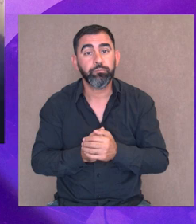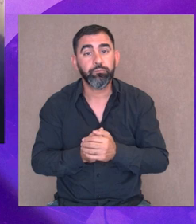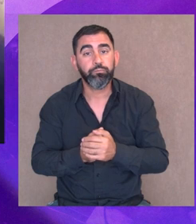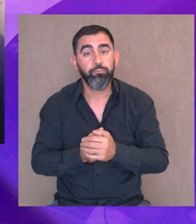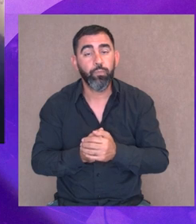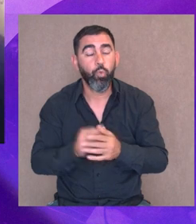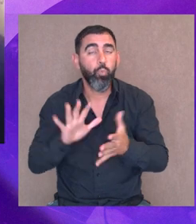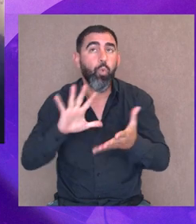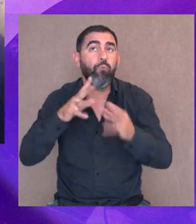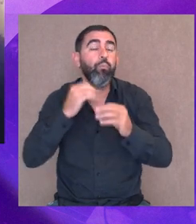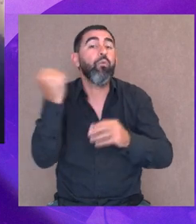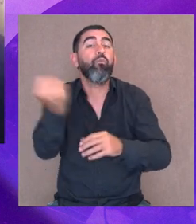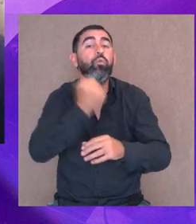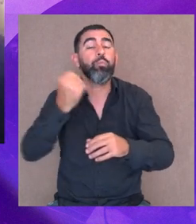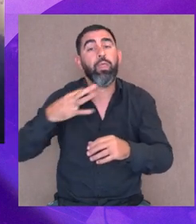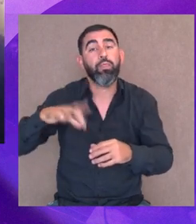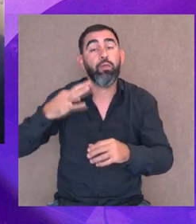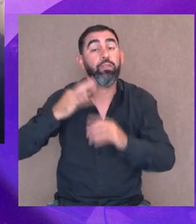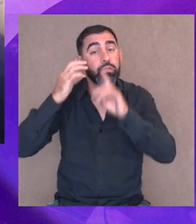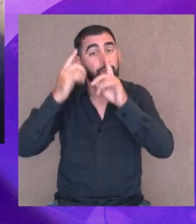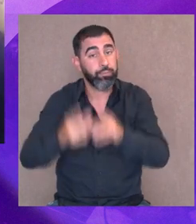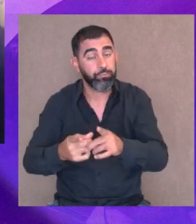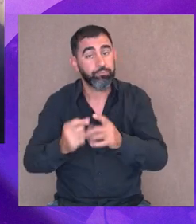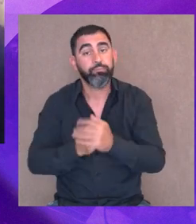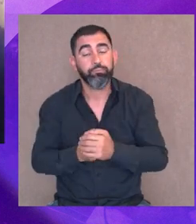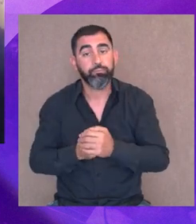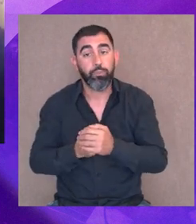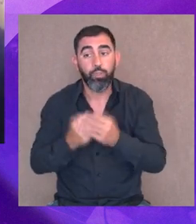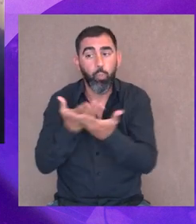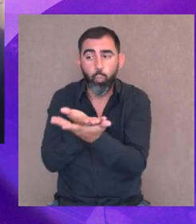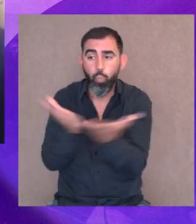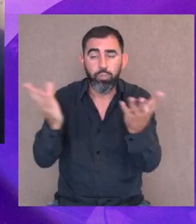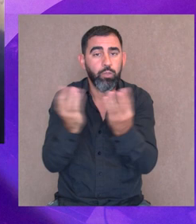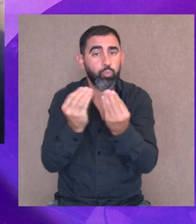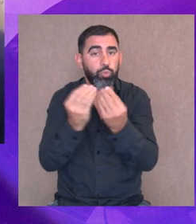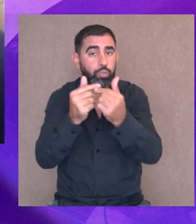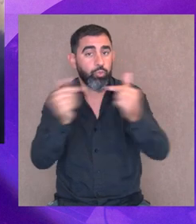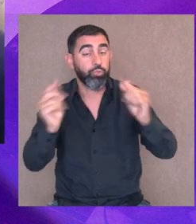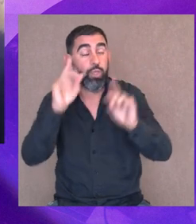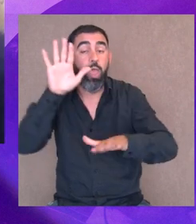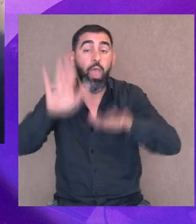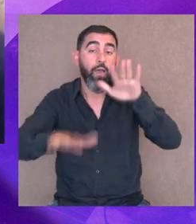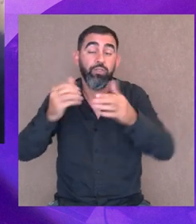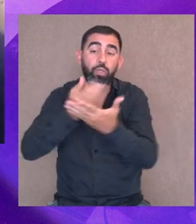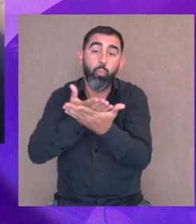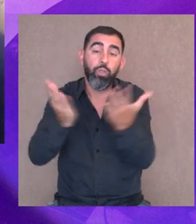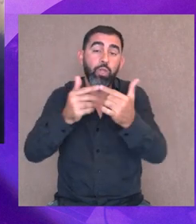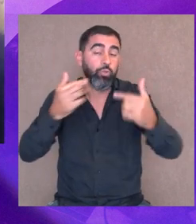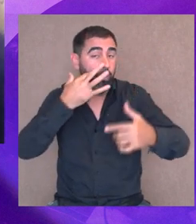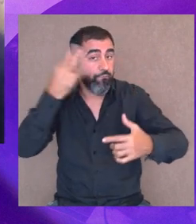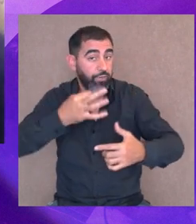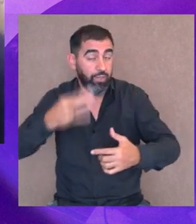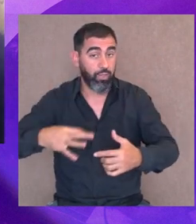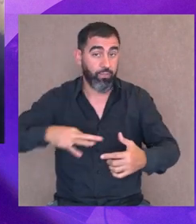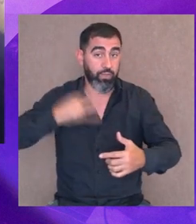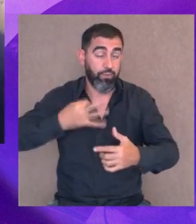un instrumento esencial en nuestra vida, que es algo y que nos muestra cosas, que a veces nos muestra cosas